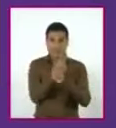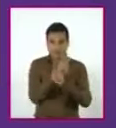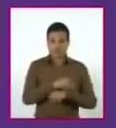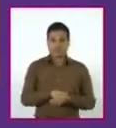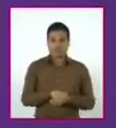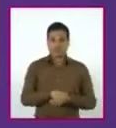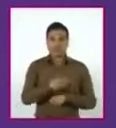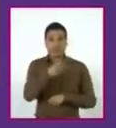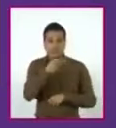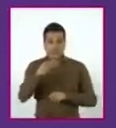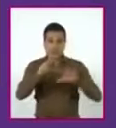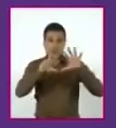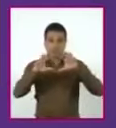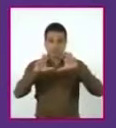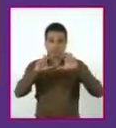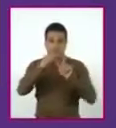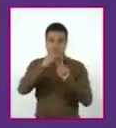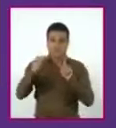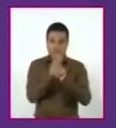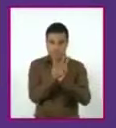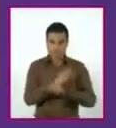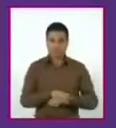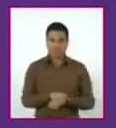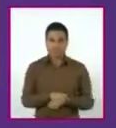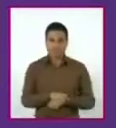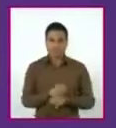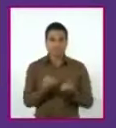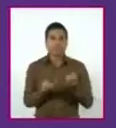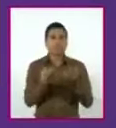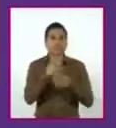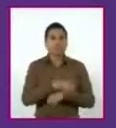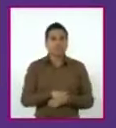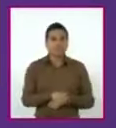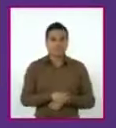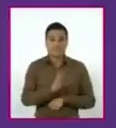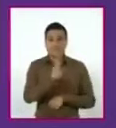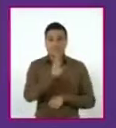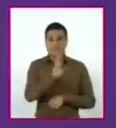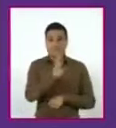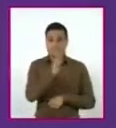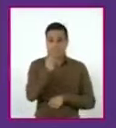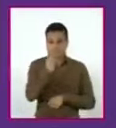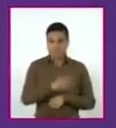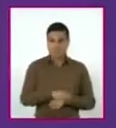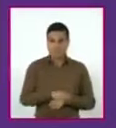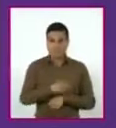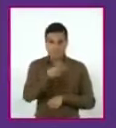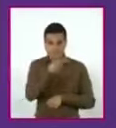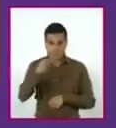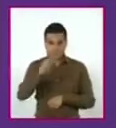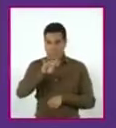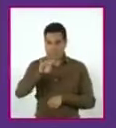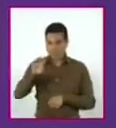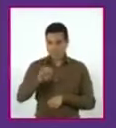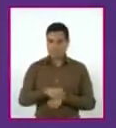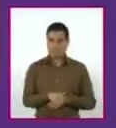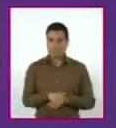entre 2. Lo que nos queda, b cuadrada igual a 400.